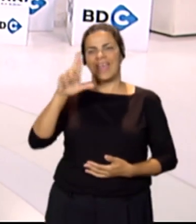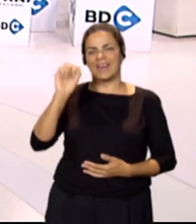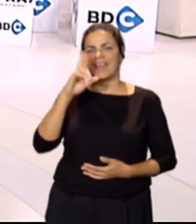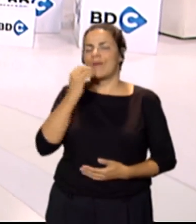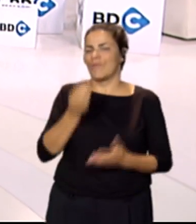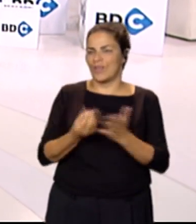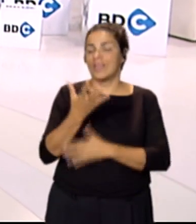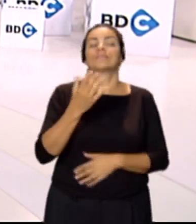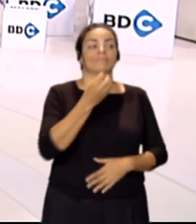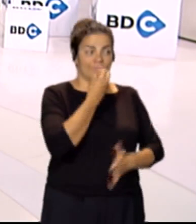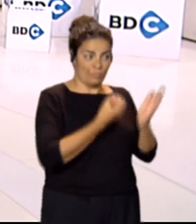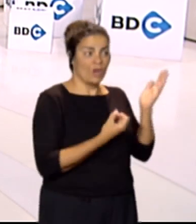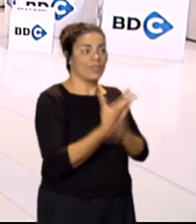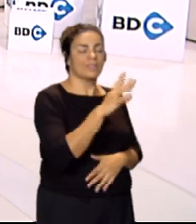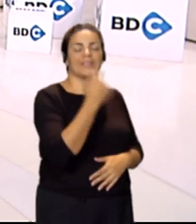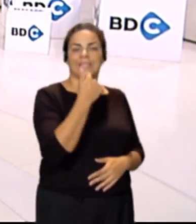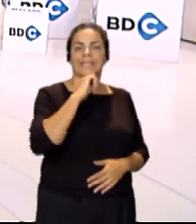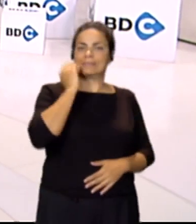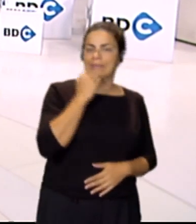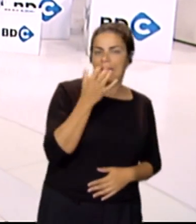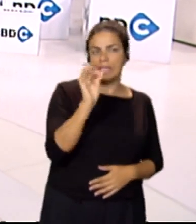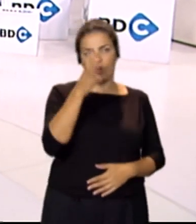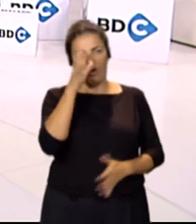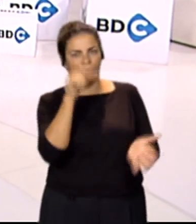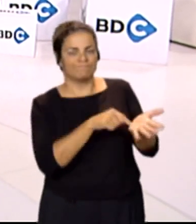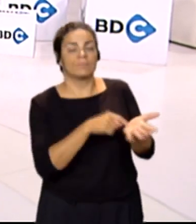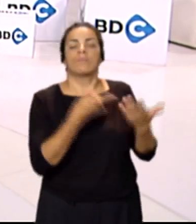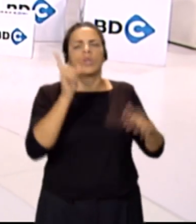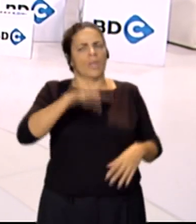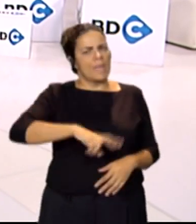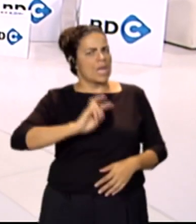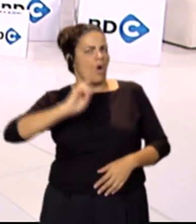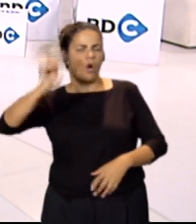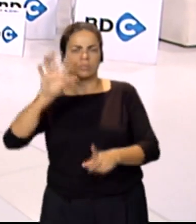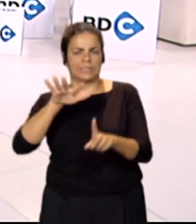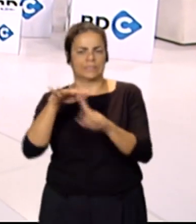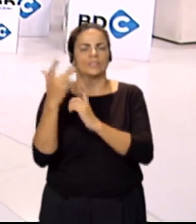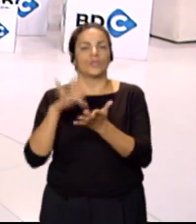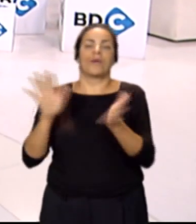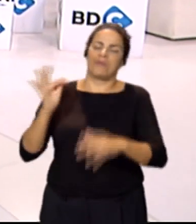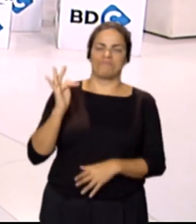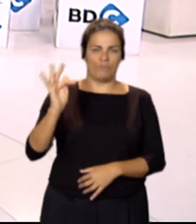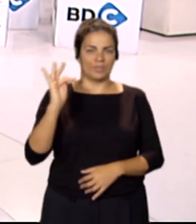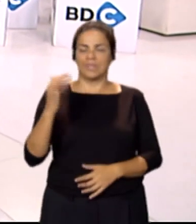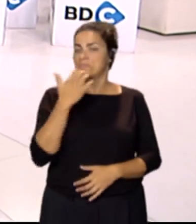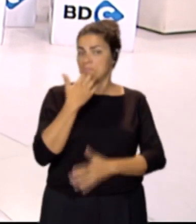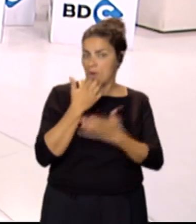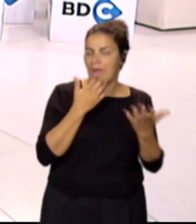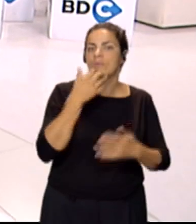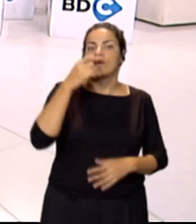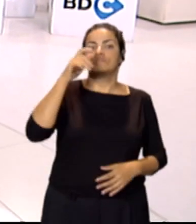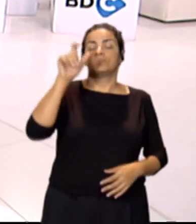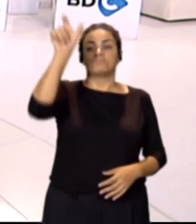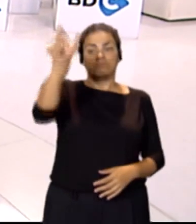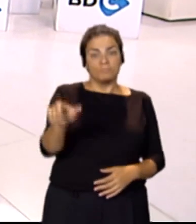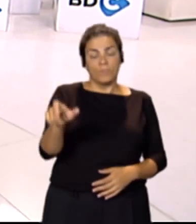Marta, si hablabas de quejas, denuncias, pero también tenemos otros hechos que ocurren que son más positivos, por ejemplo, se ha puesto en contacto con